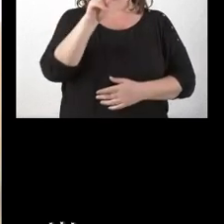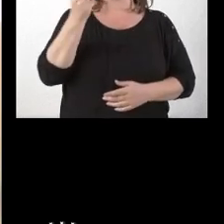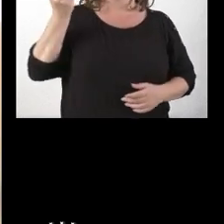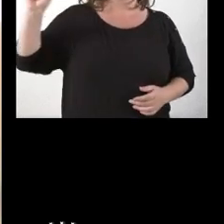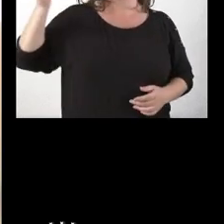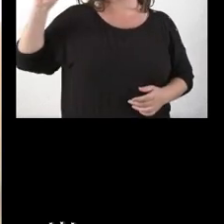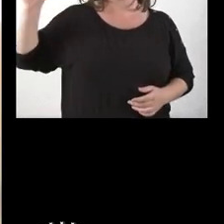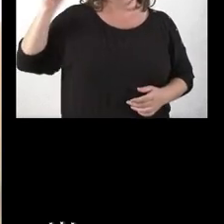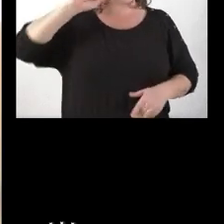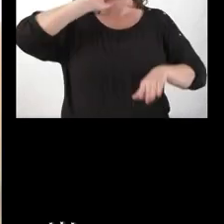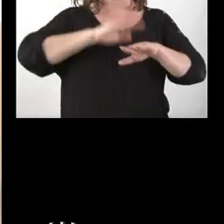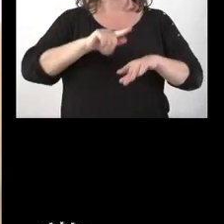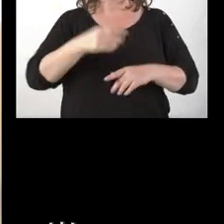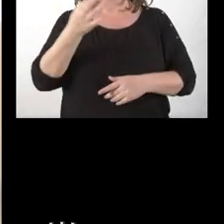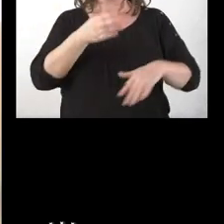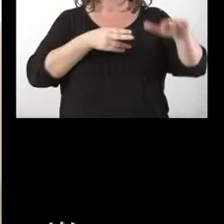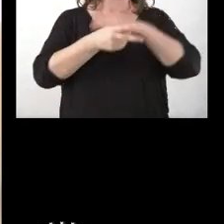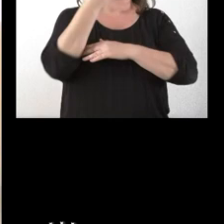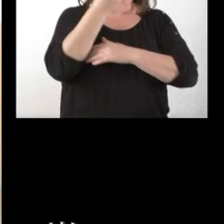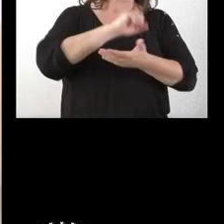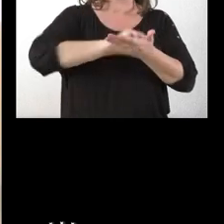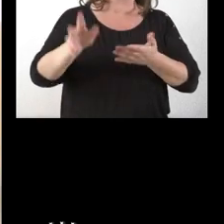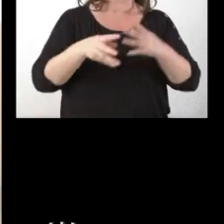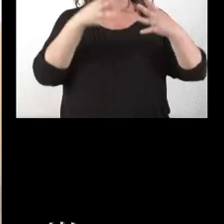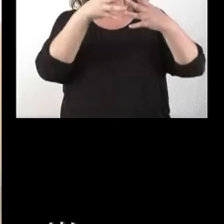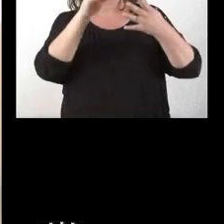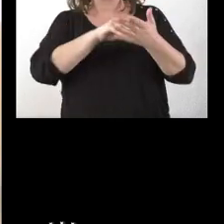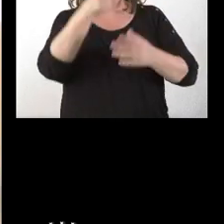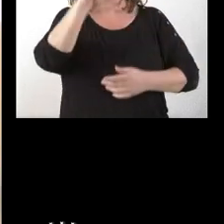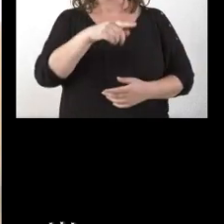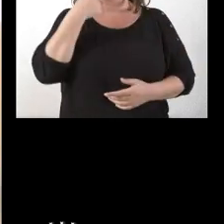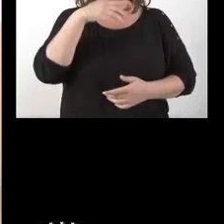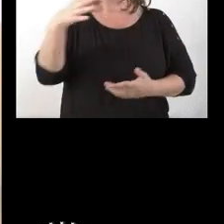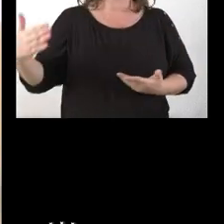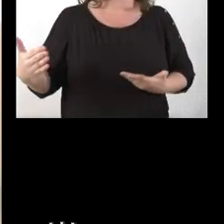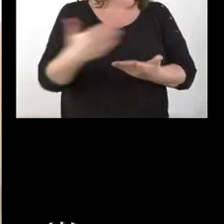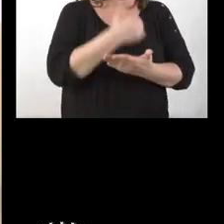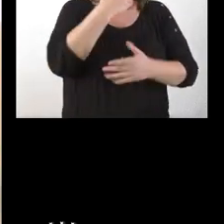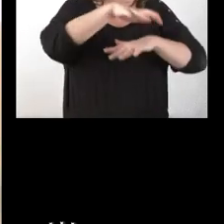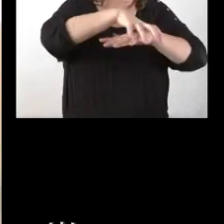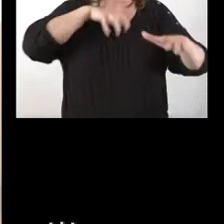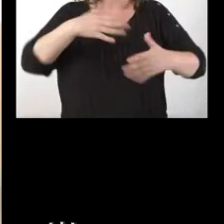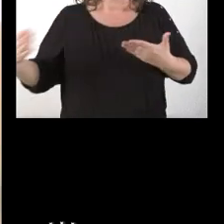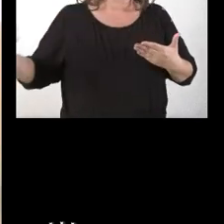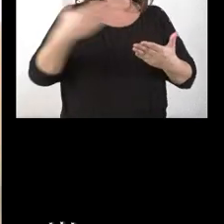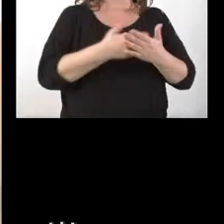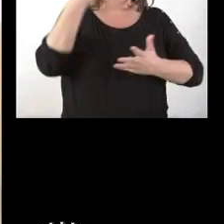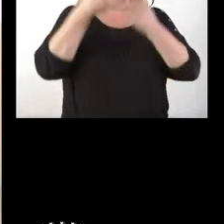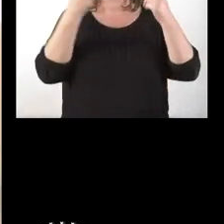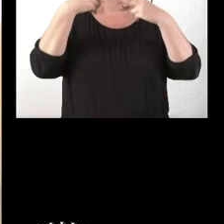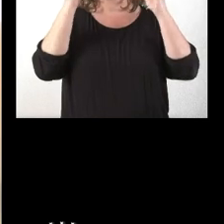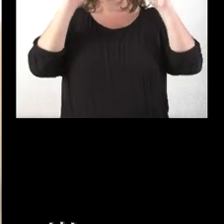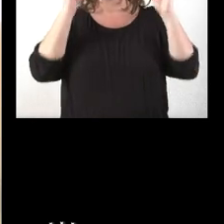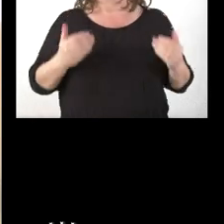flagrantemente en este ámbito la inmensa mayoría, por no decir todas, las administraciones públicas, sobre todo